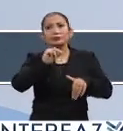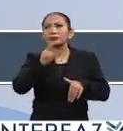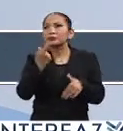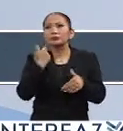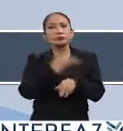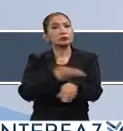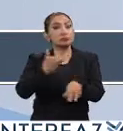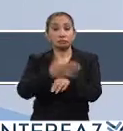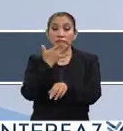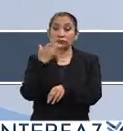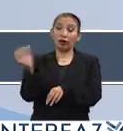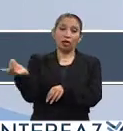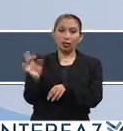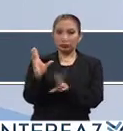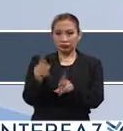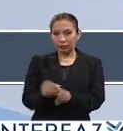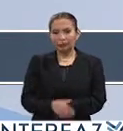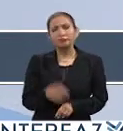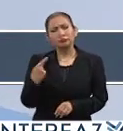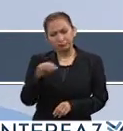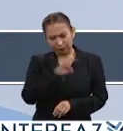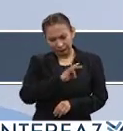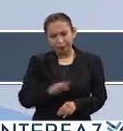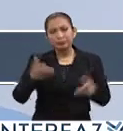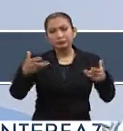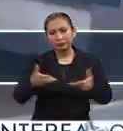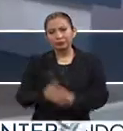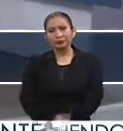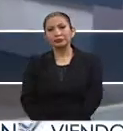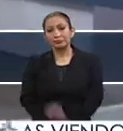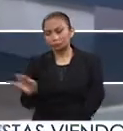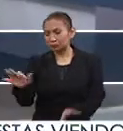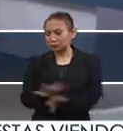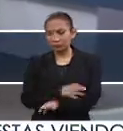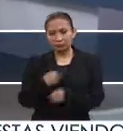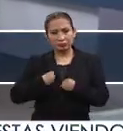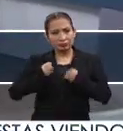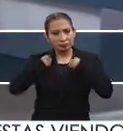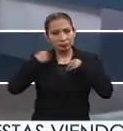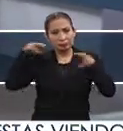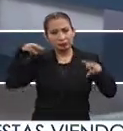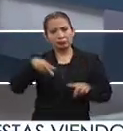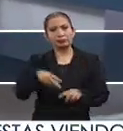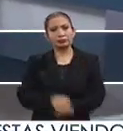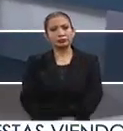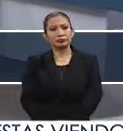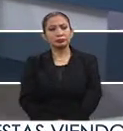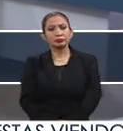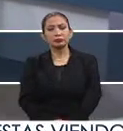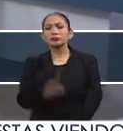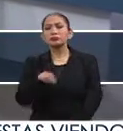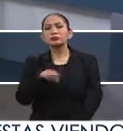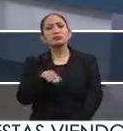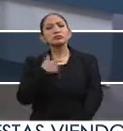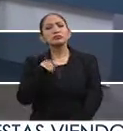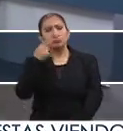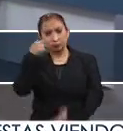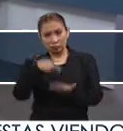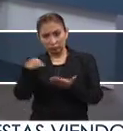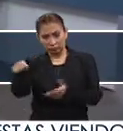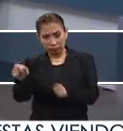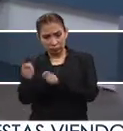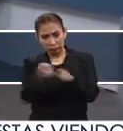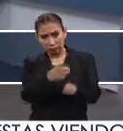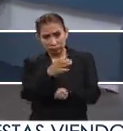un proceso muy fácil, pero sí se puede lograr y cambia tu perspectiva de vida. Claro. Oye, María Fernanda, ¿y por qué crees que tú